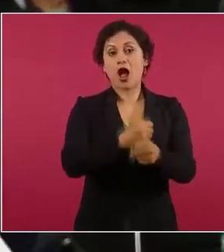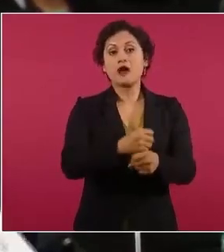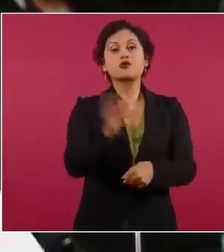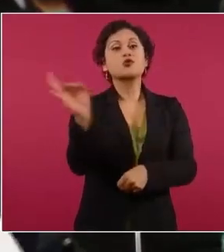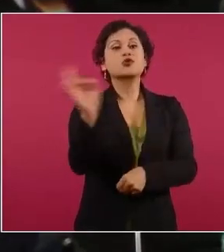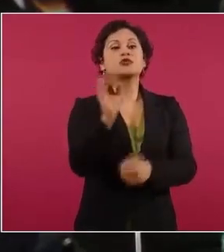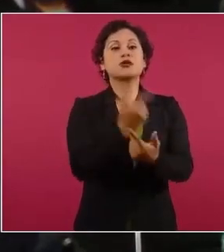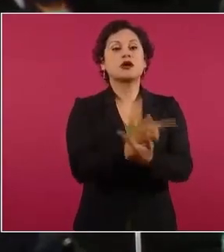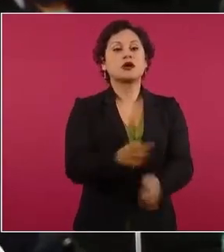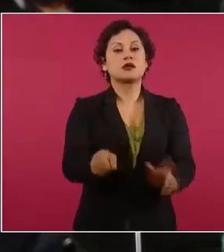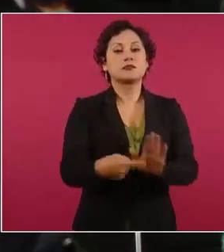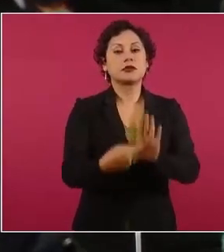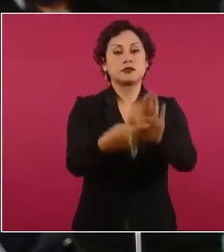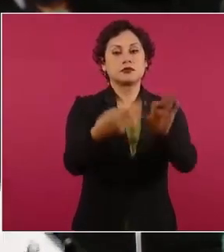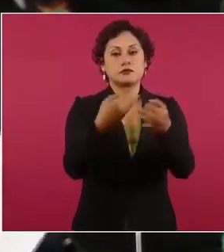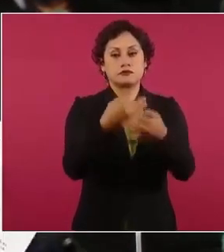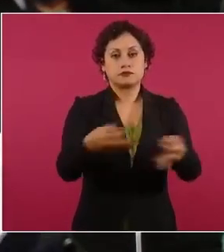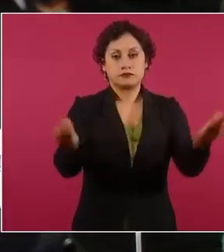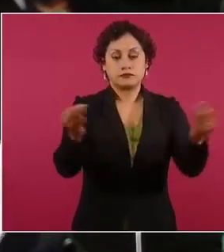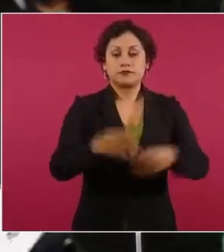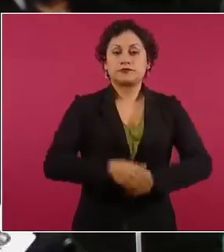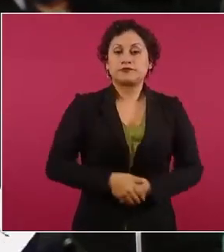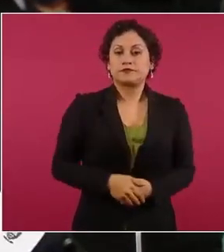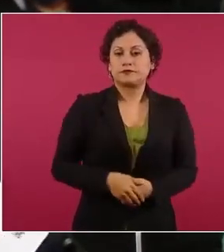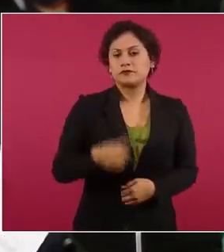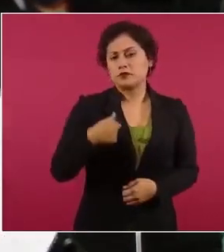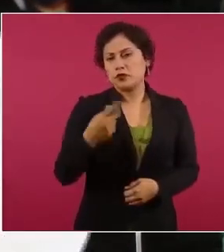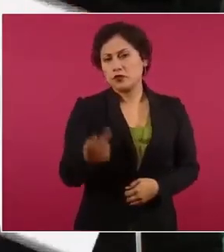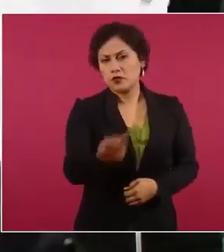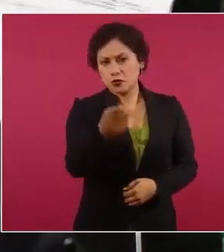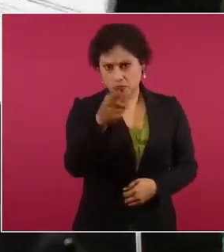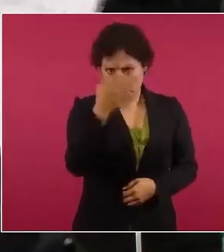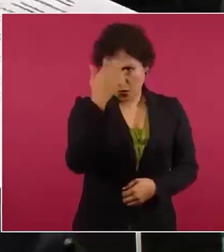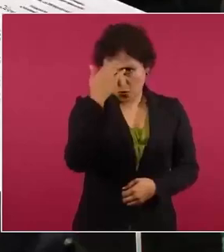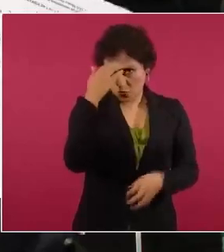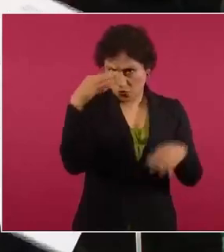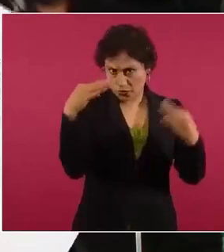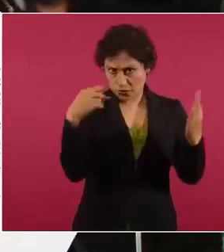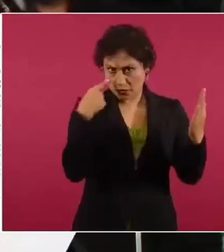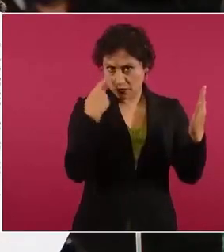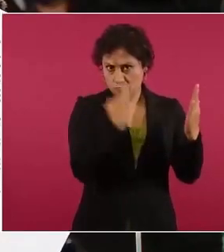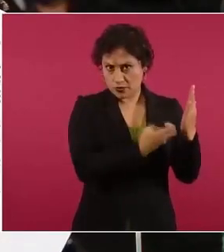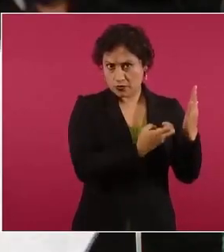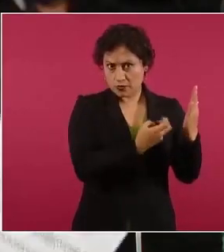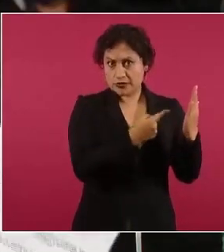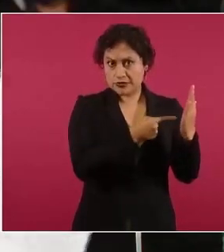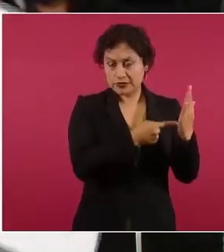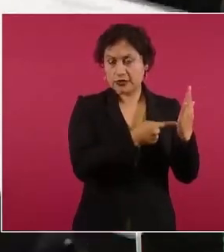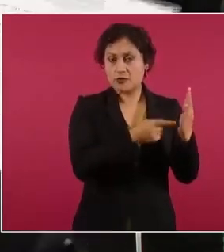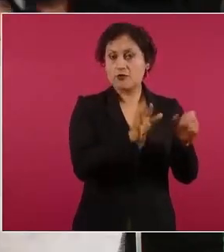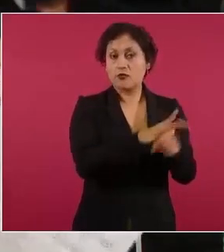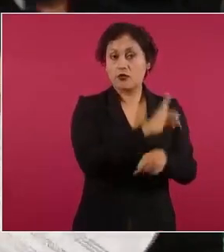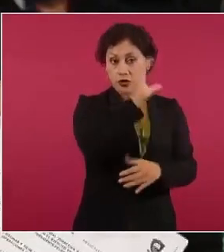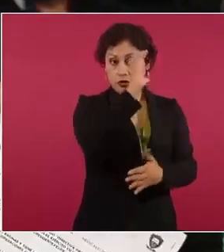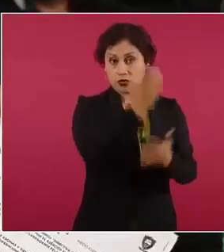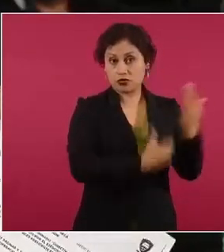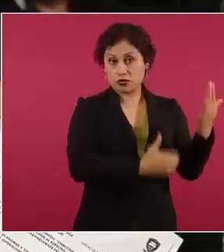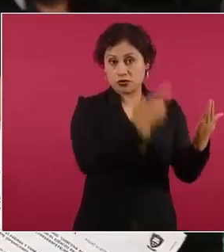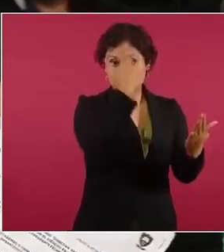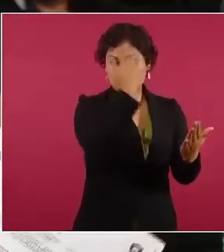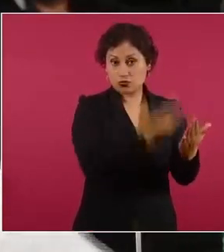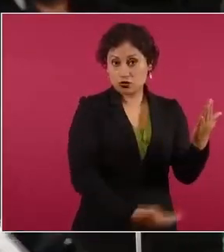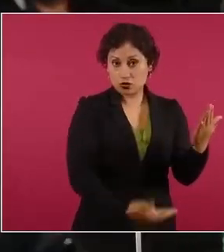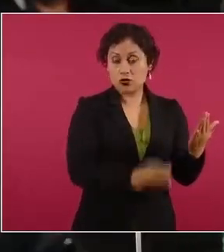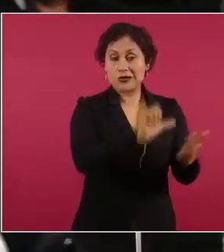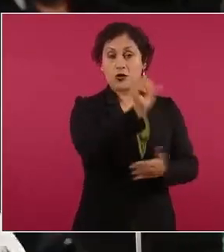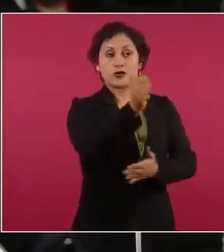preguntarle primero si usted conoce este documento donde se saltaba en la constitución donde se saltaban cualquier tipo